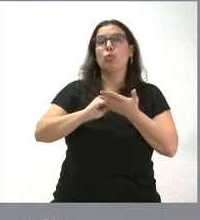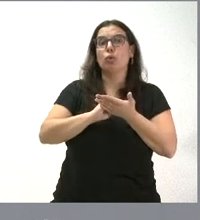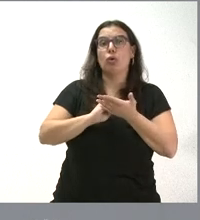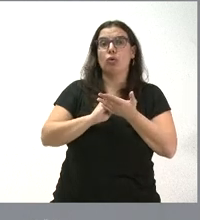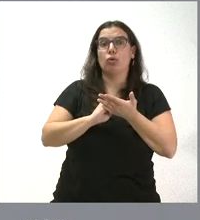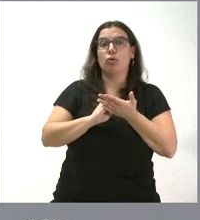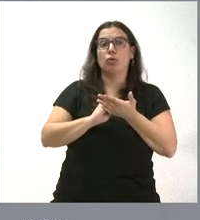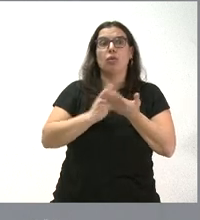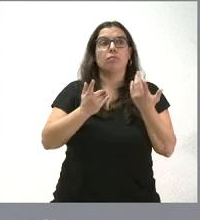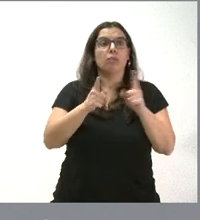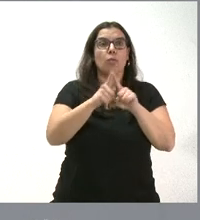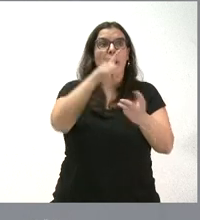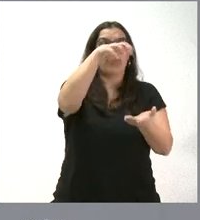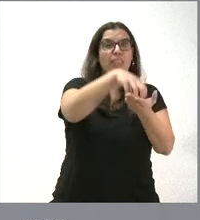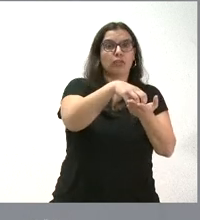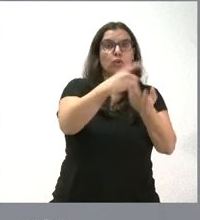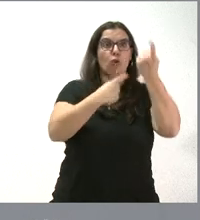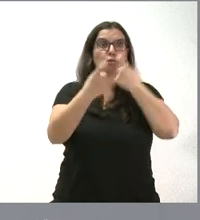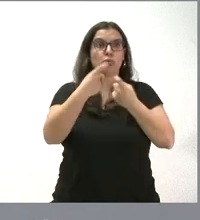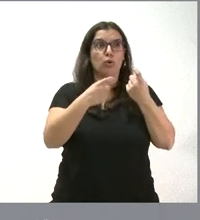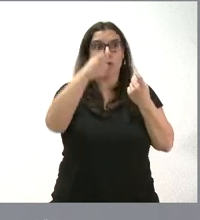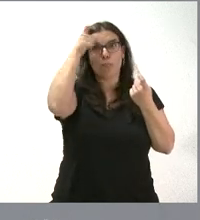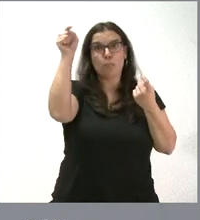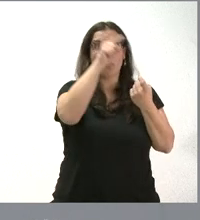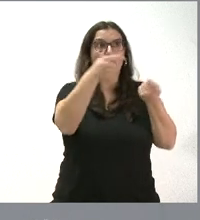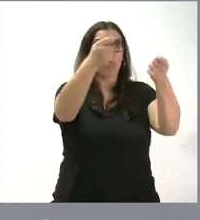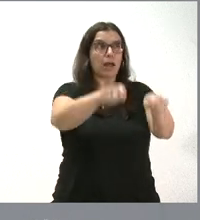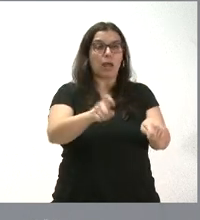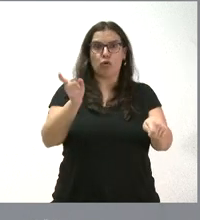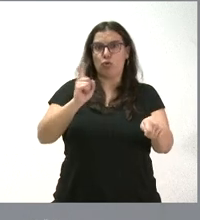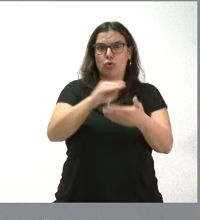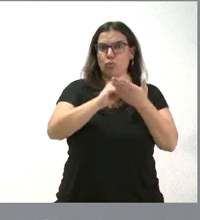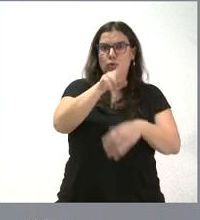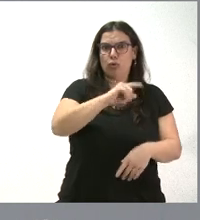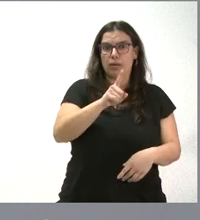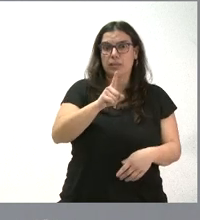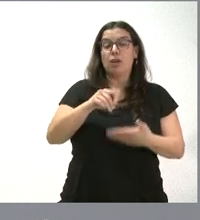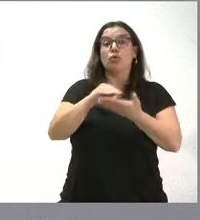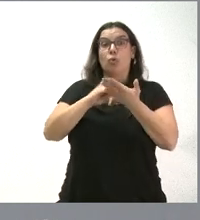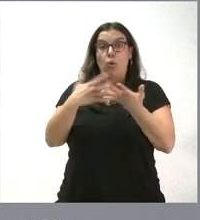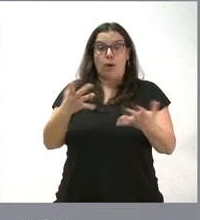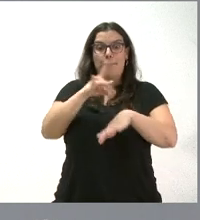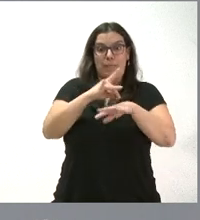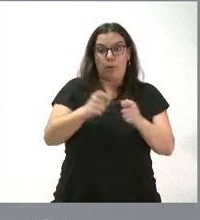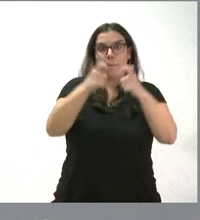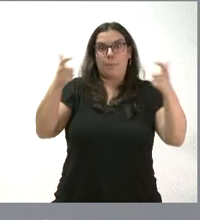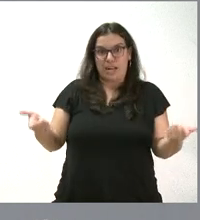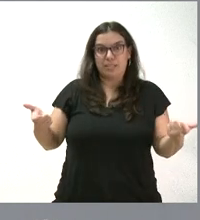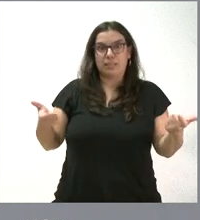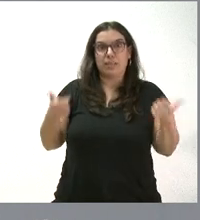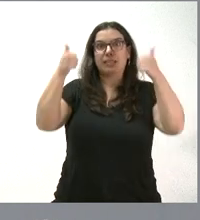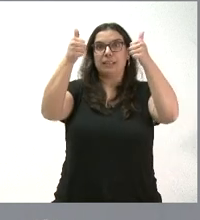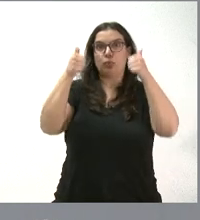que cerremos centros o consultorios locales que no puedan tener servicio, la solución es disponer de más médicos con la